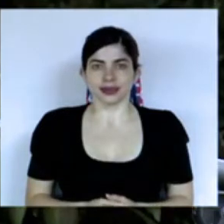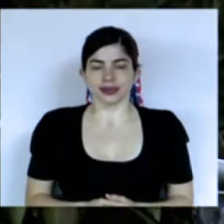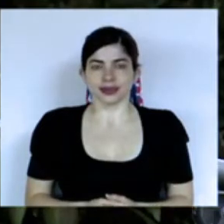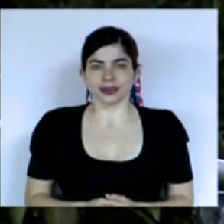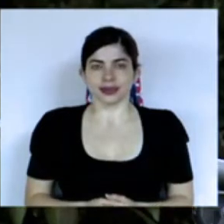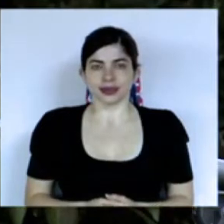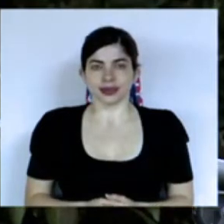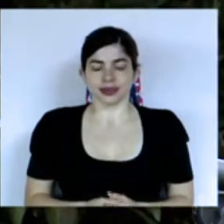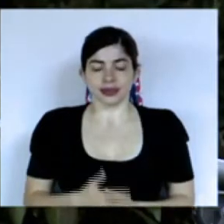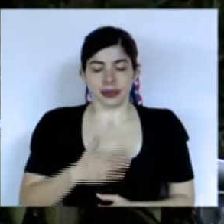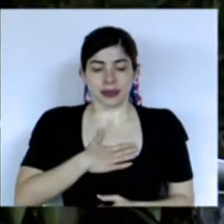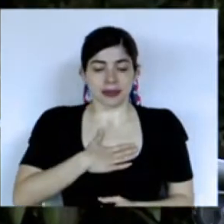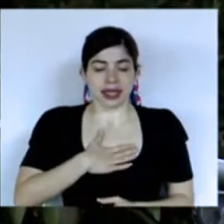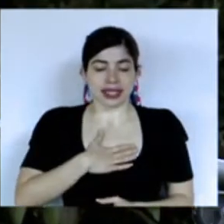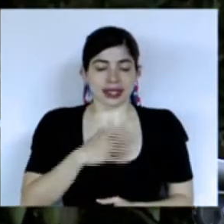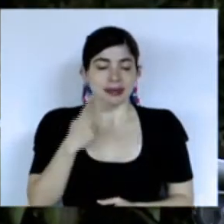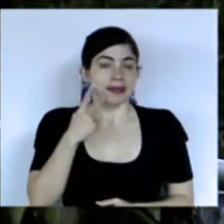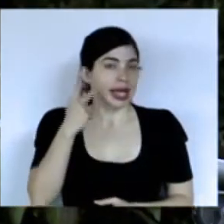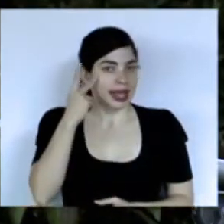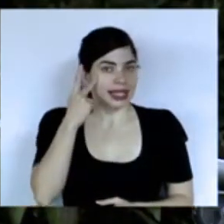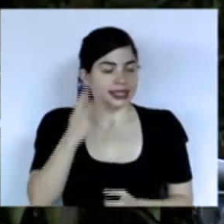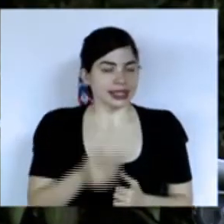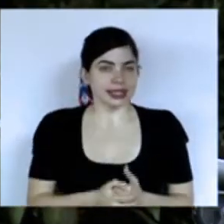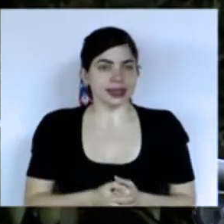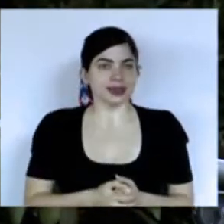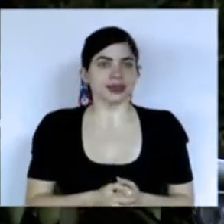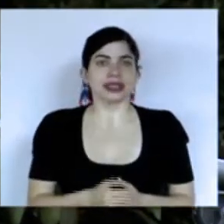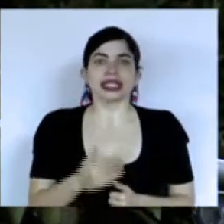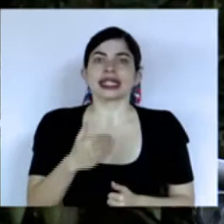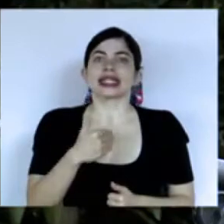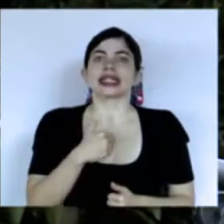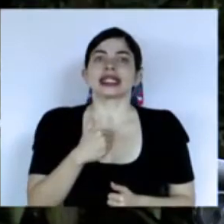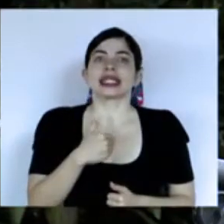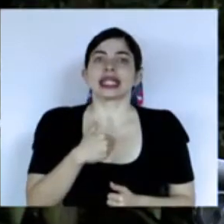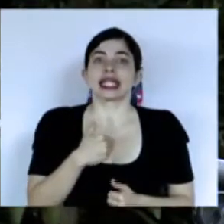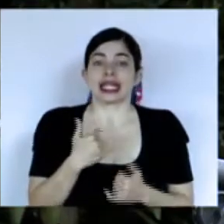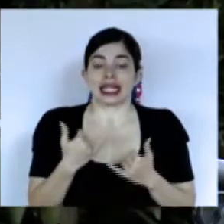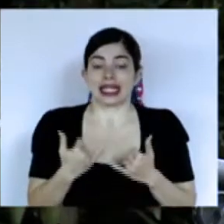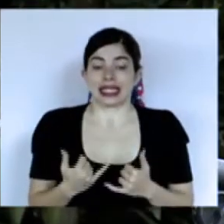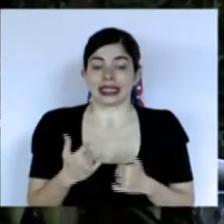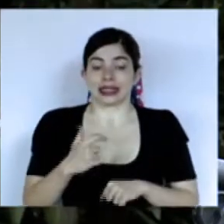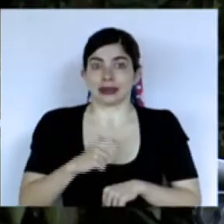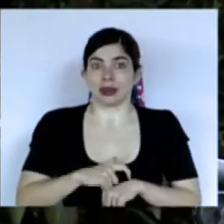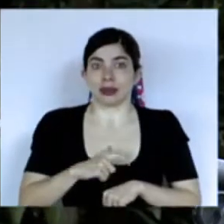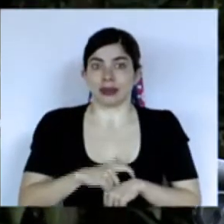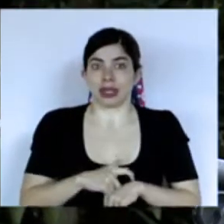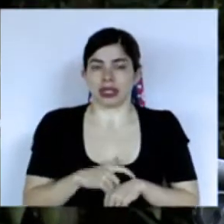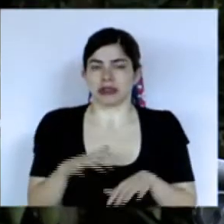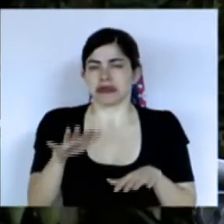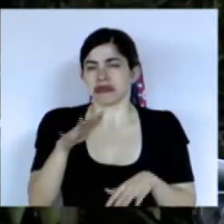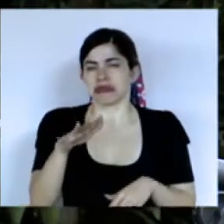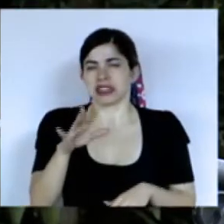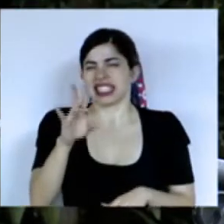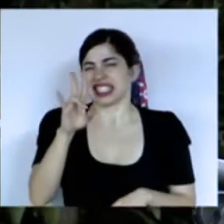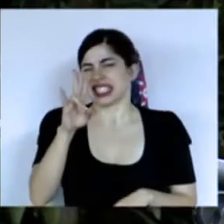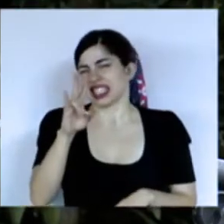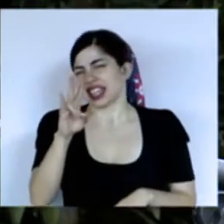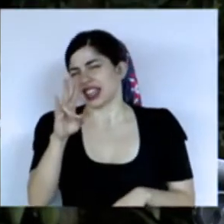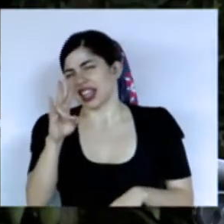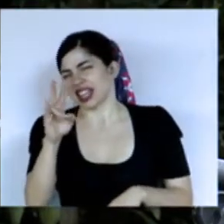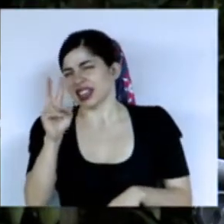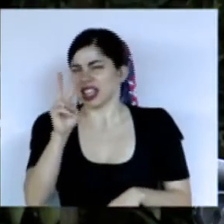mis padres tienen en este momento rondan los 72